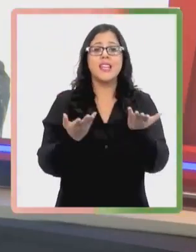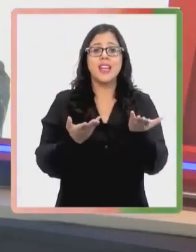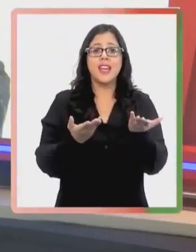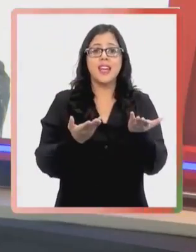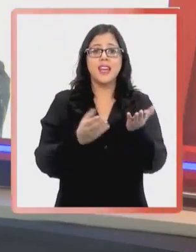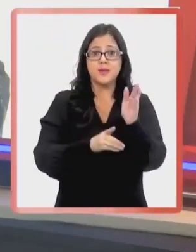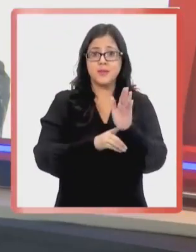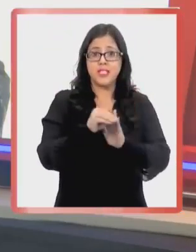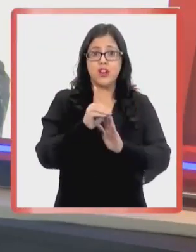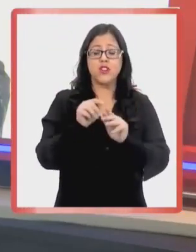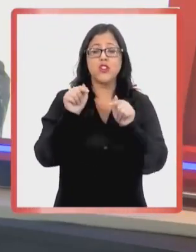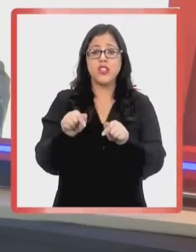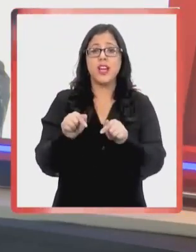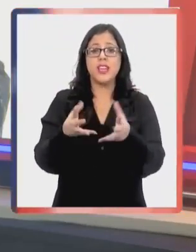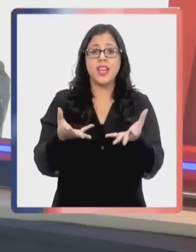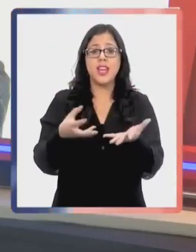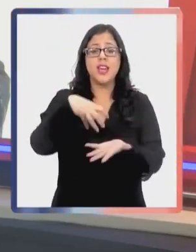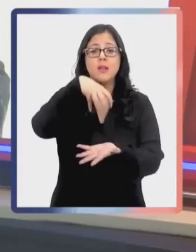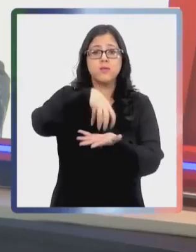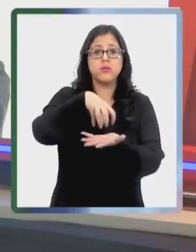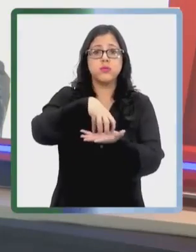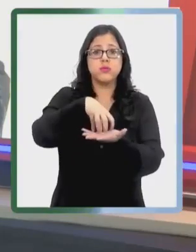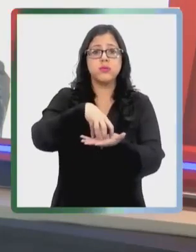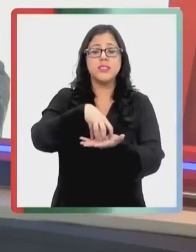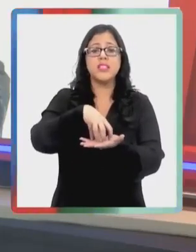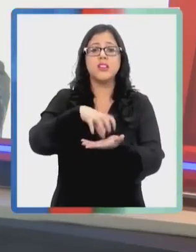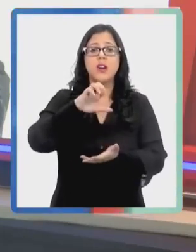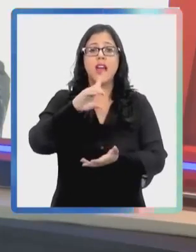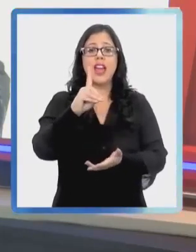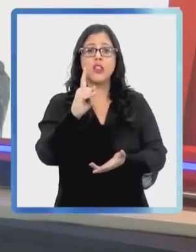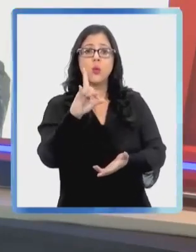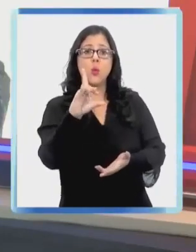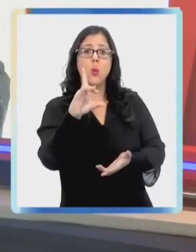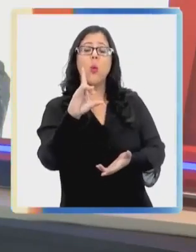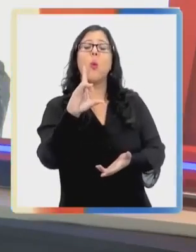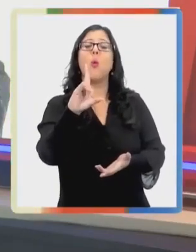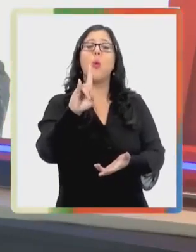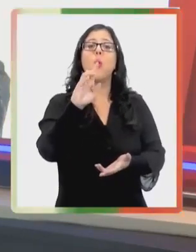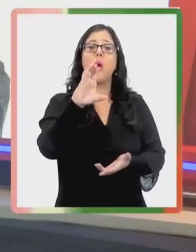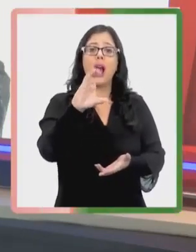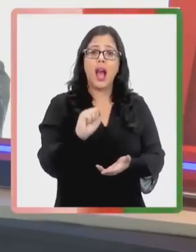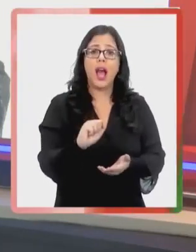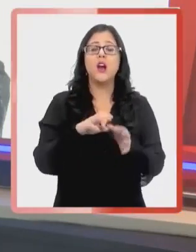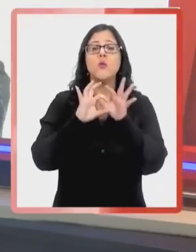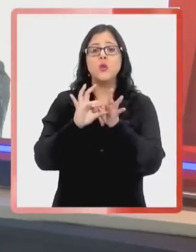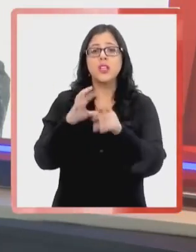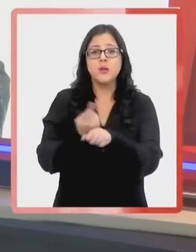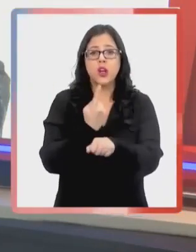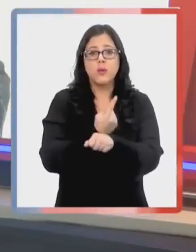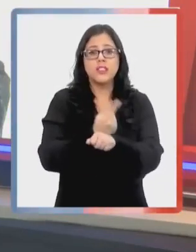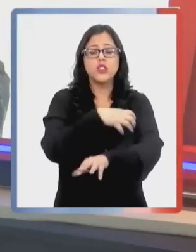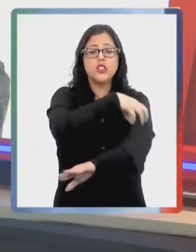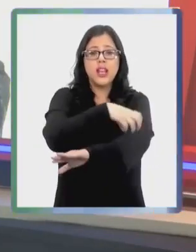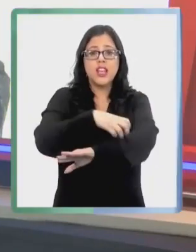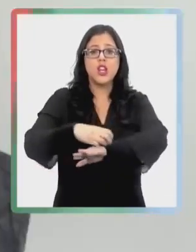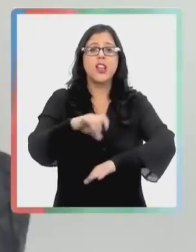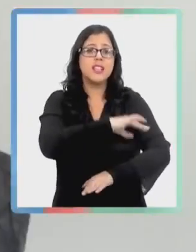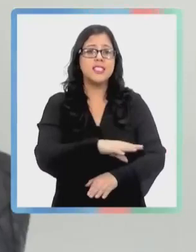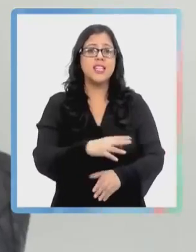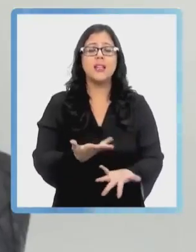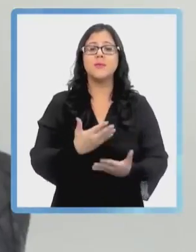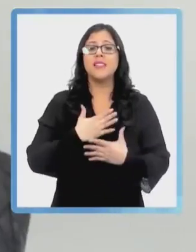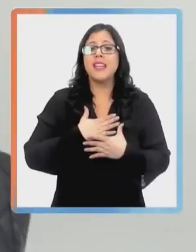además de PsicoEDUCA, Centro Neurocognitivo Infanto Juvenil. Valesca, bienvenida y muchísimas gracias por esta conversación con las regiones de Chile.